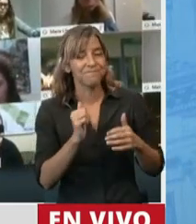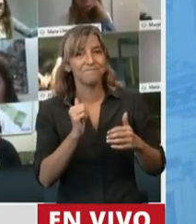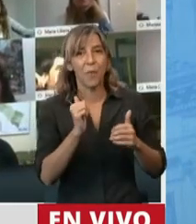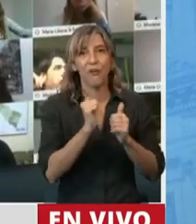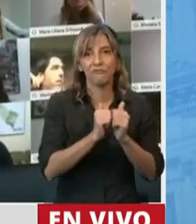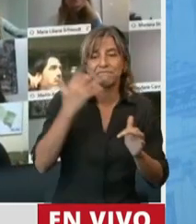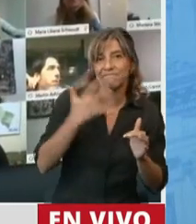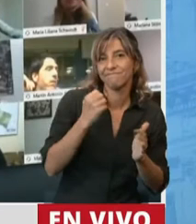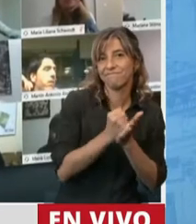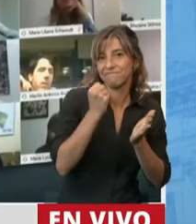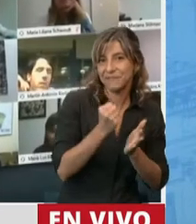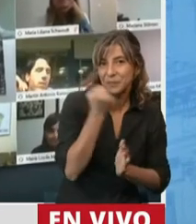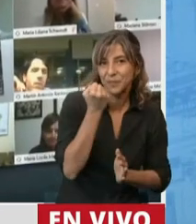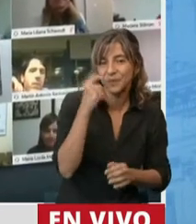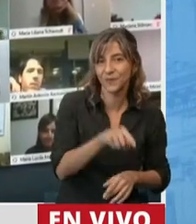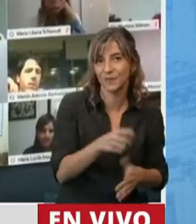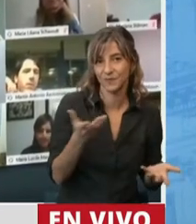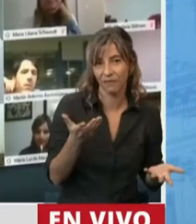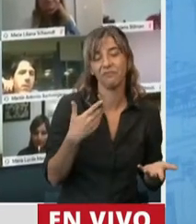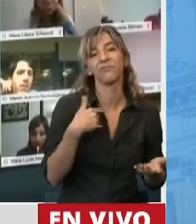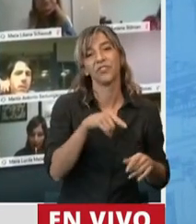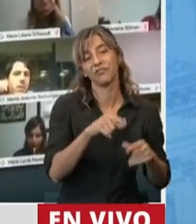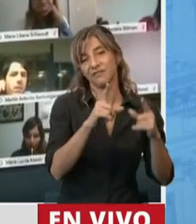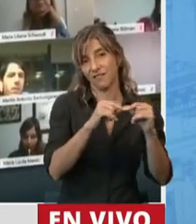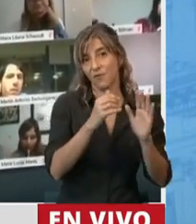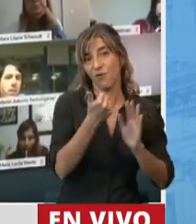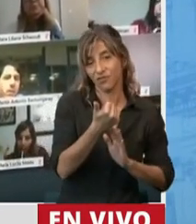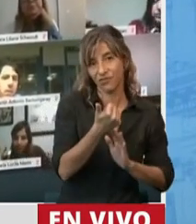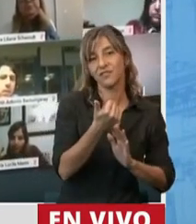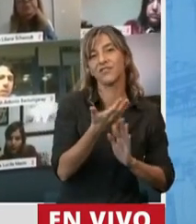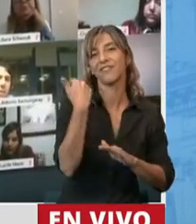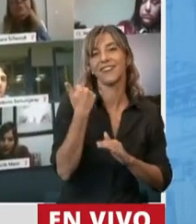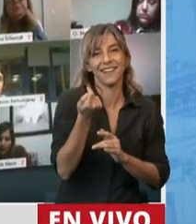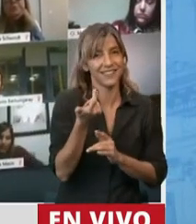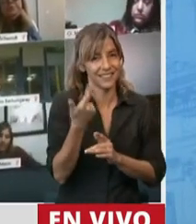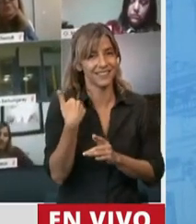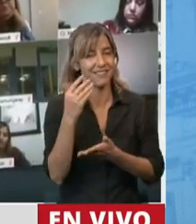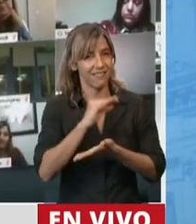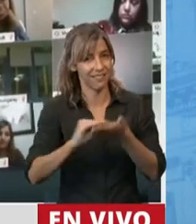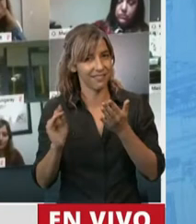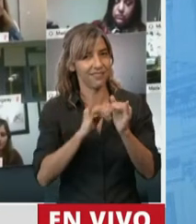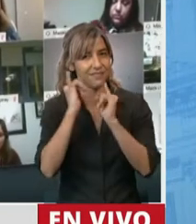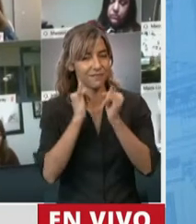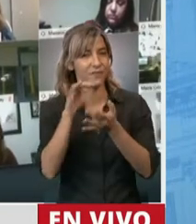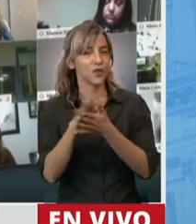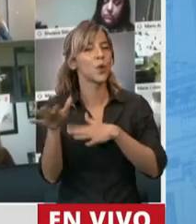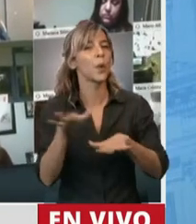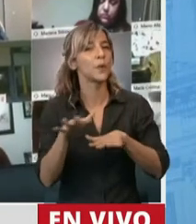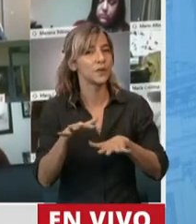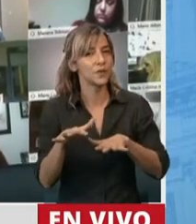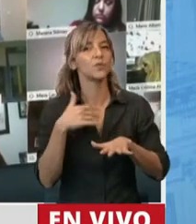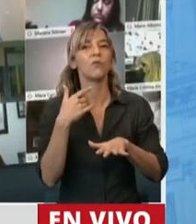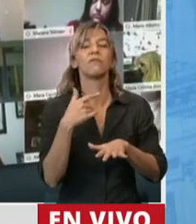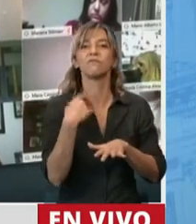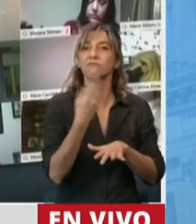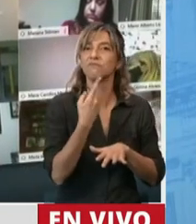proyecto de ley, en su artículo sexto y recién la diputada Mara Brower hizo alusión a esta situación, se le